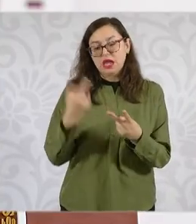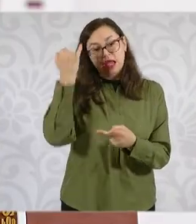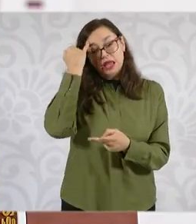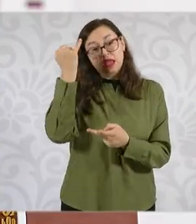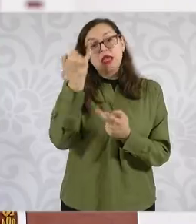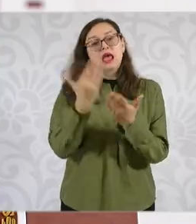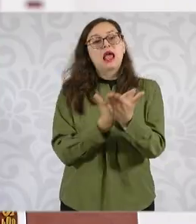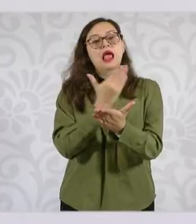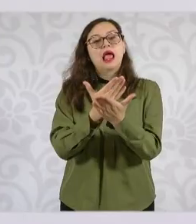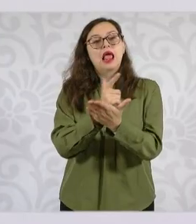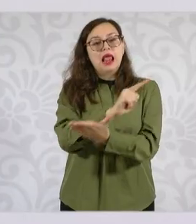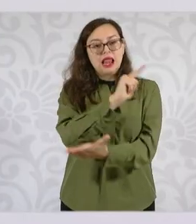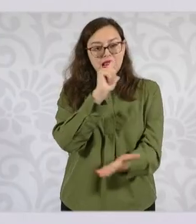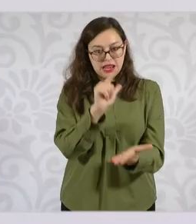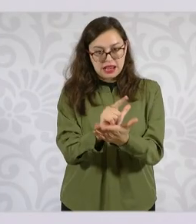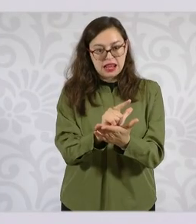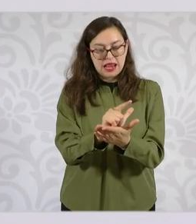las y los trabajadores de aplicaciones telefónicas.